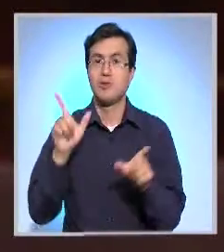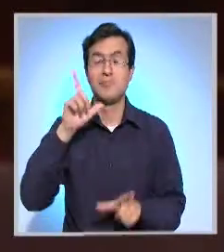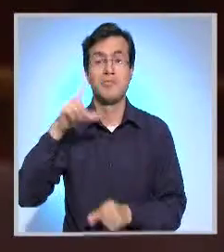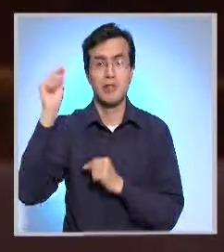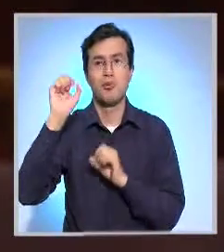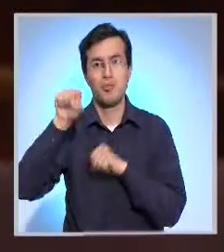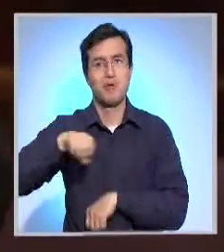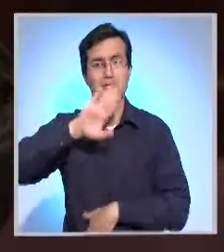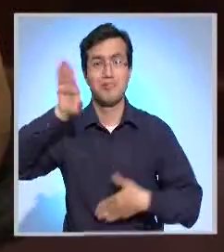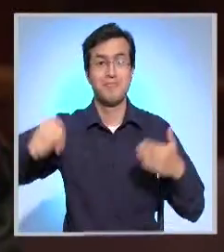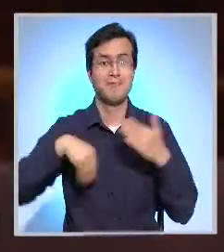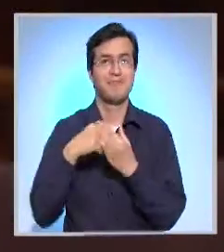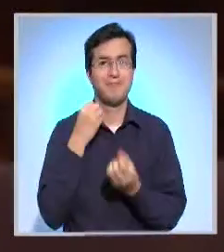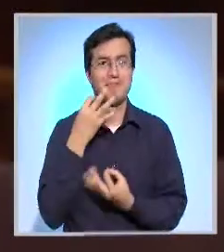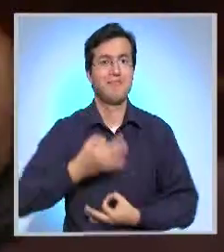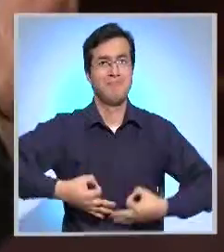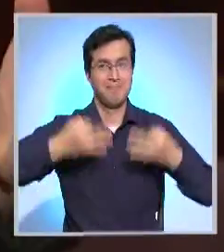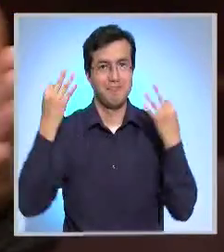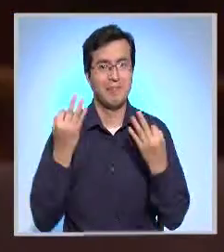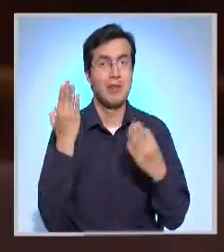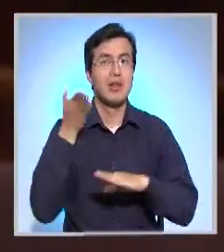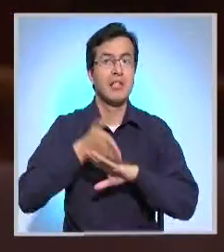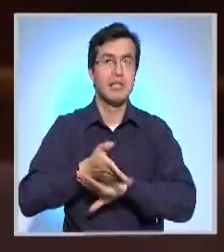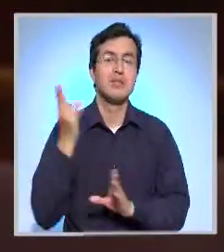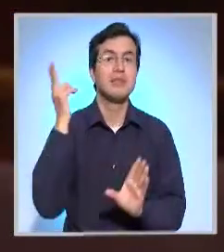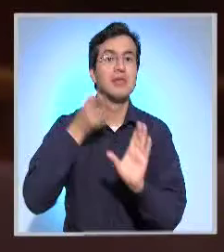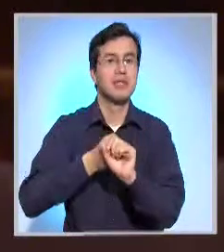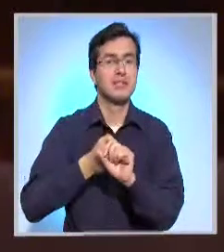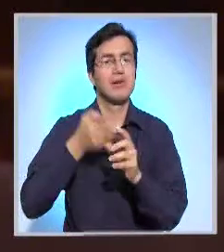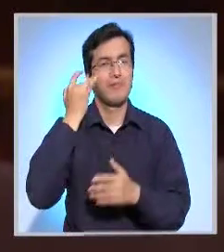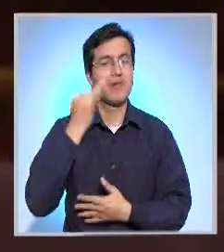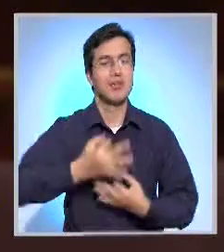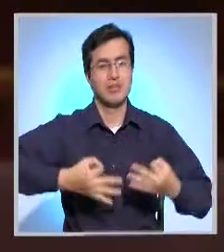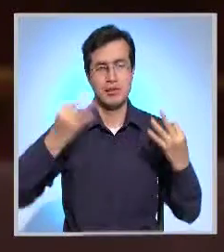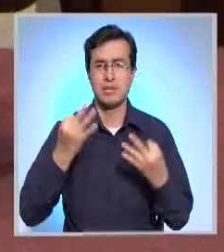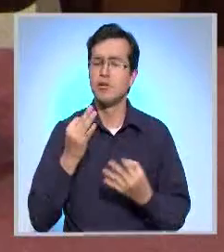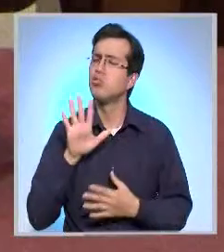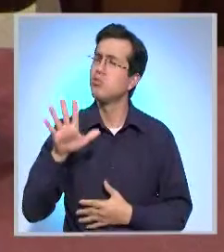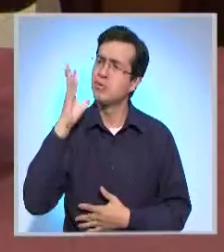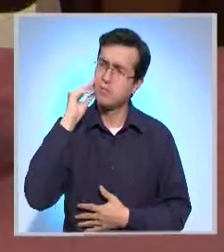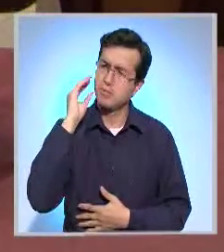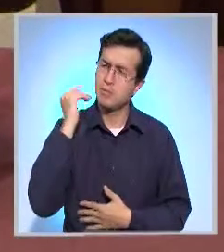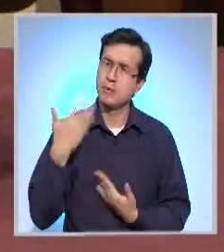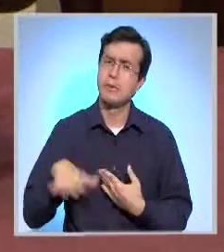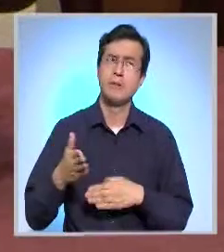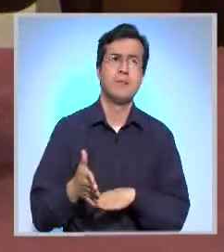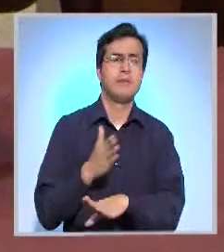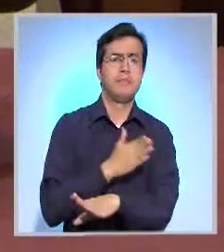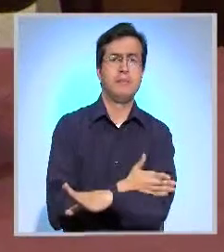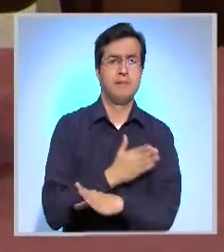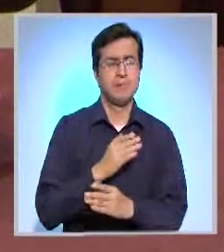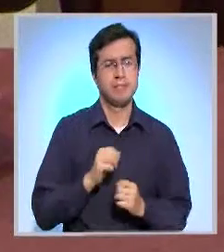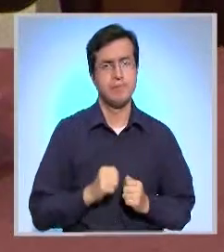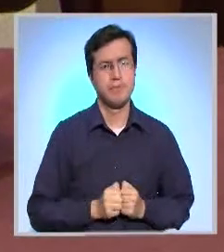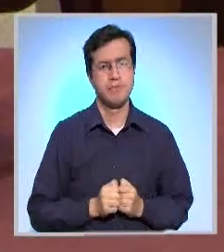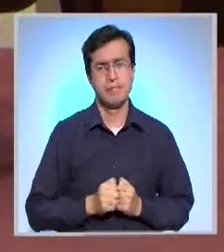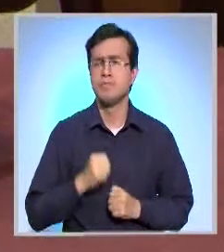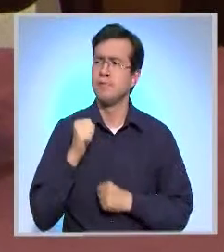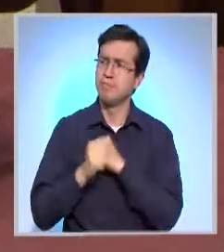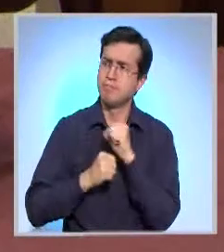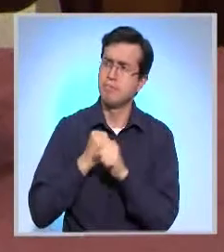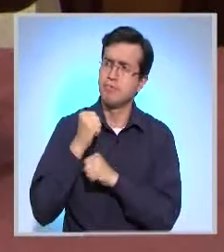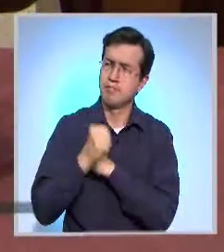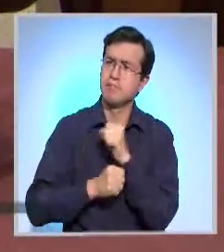información lo antes posible y puedan participar y cumplir con estas fechas. De la experiencia que se ha podido evidenciar en estos últimos años,